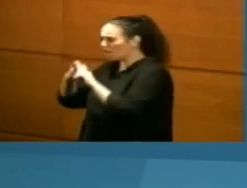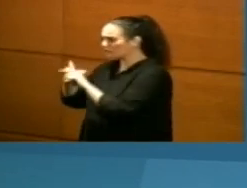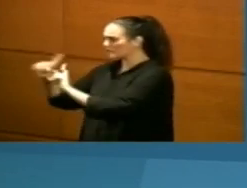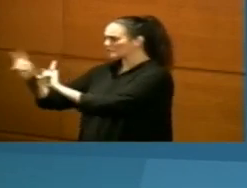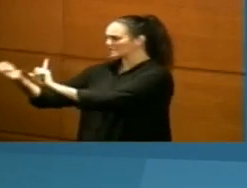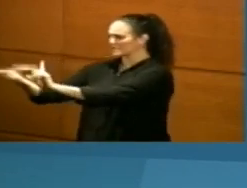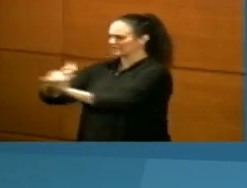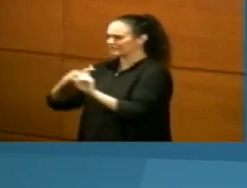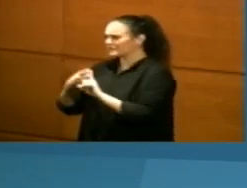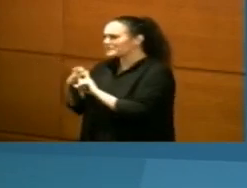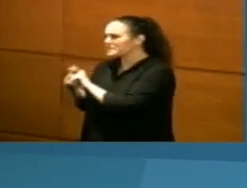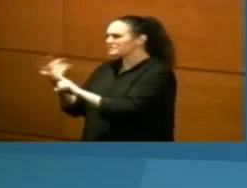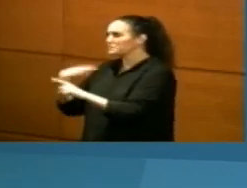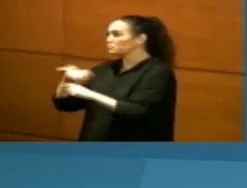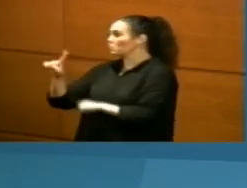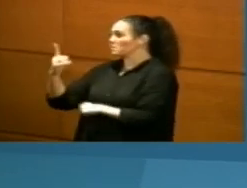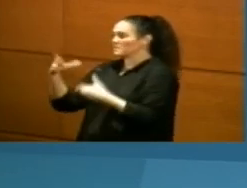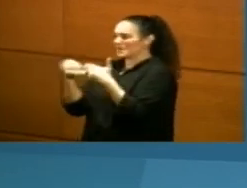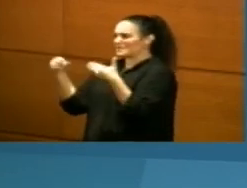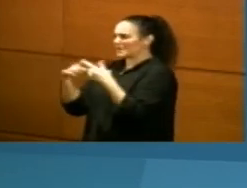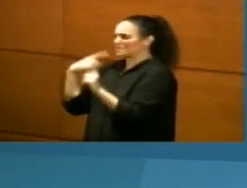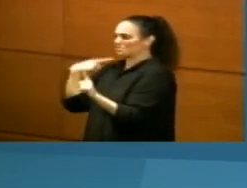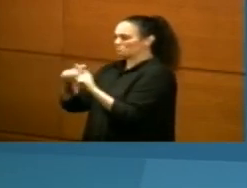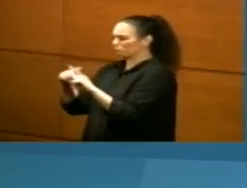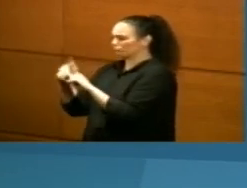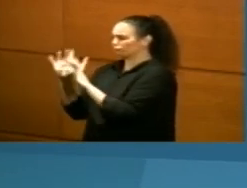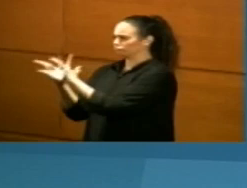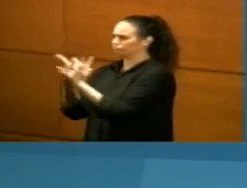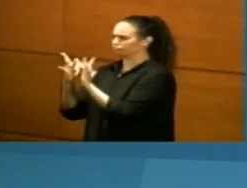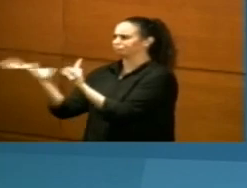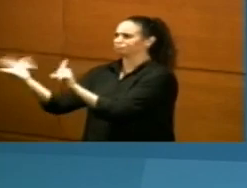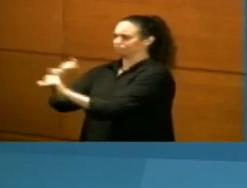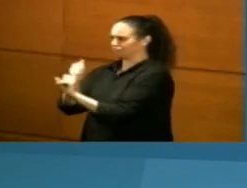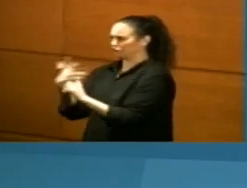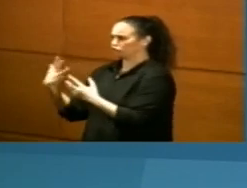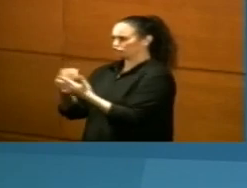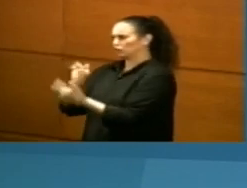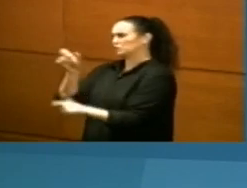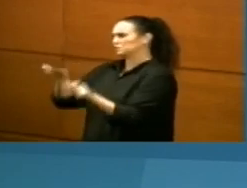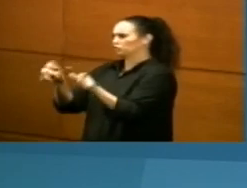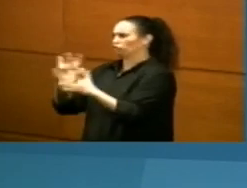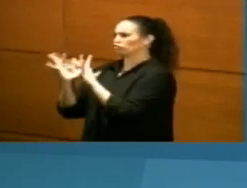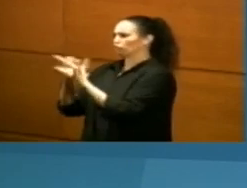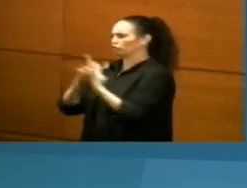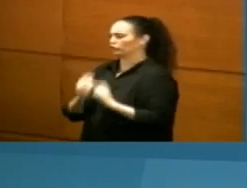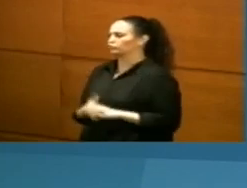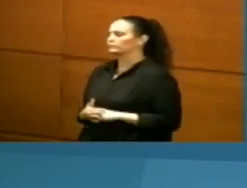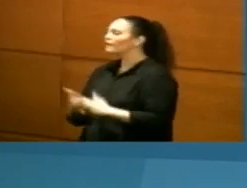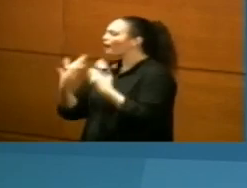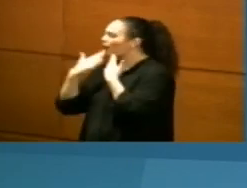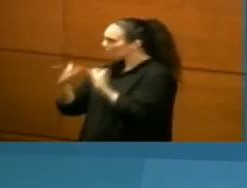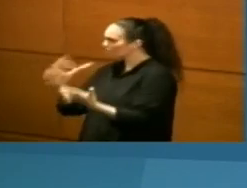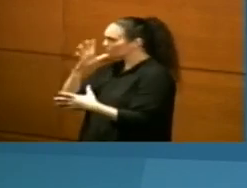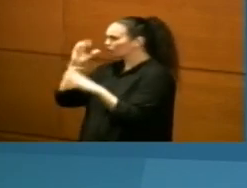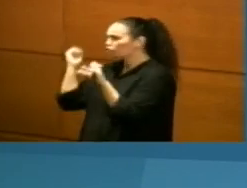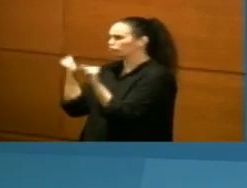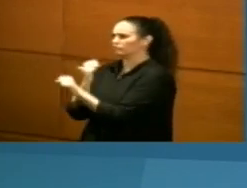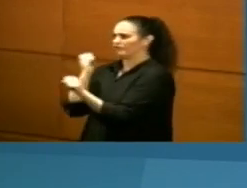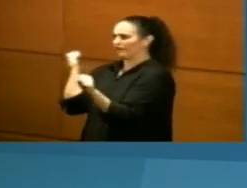los contactos de este primer paciente que dio positivo en Chagurrichu. Gracias a este trabajo estrecho,